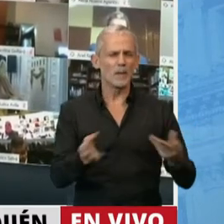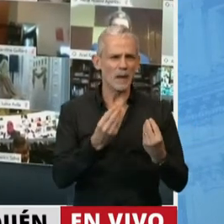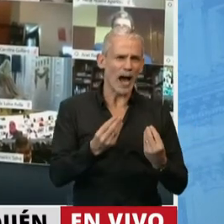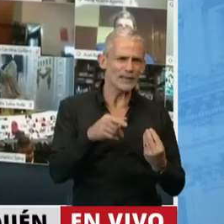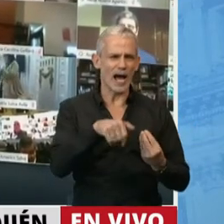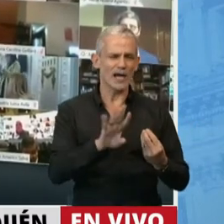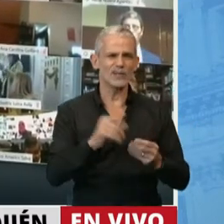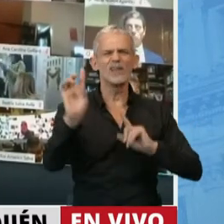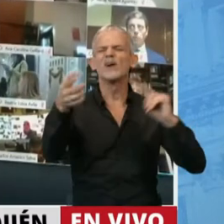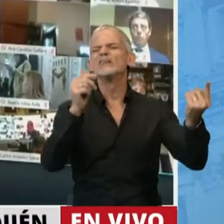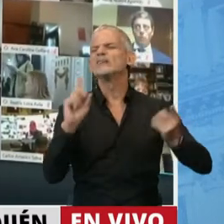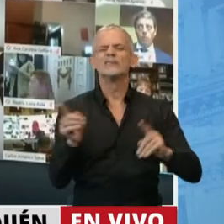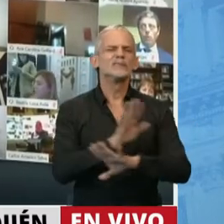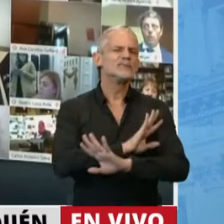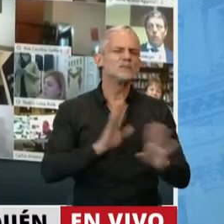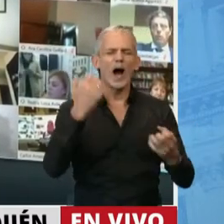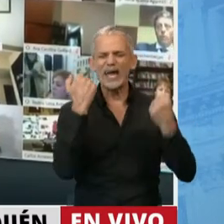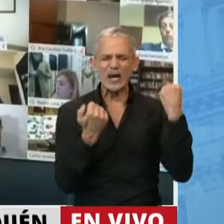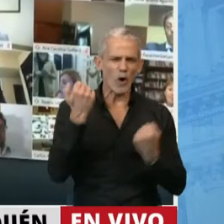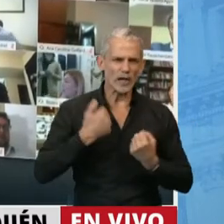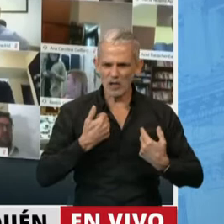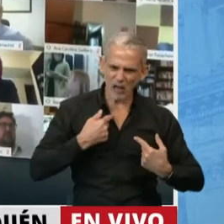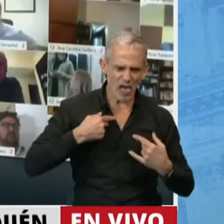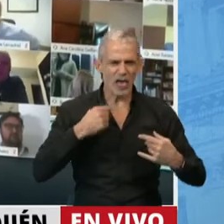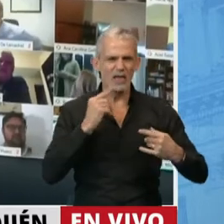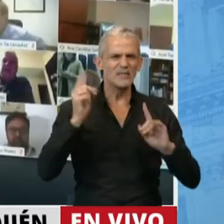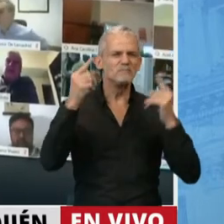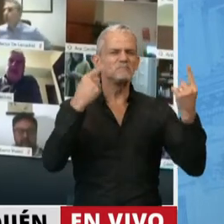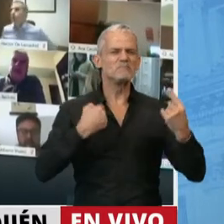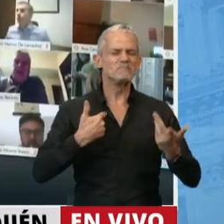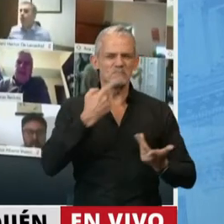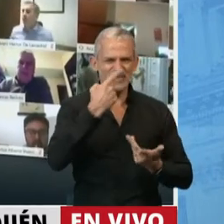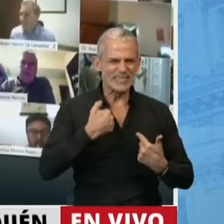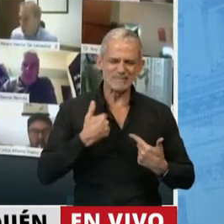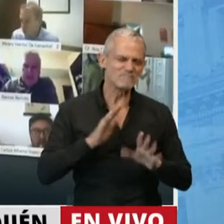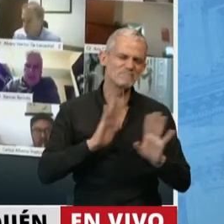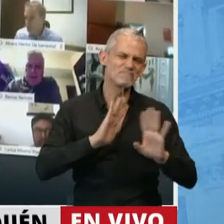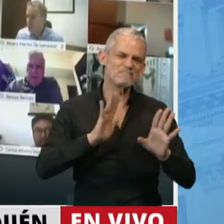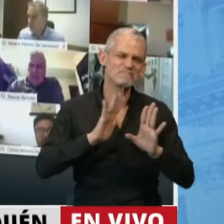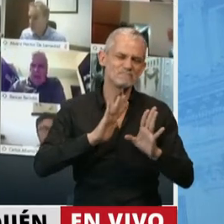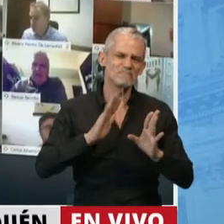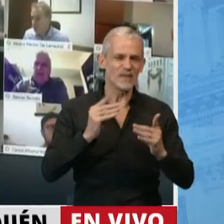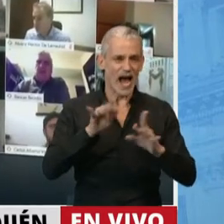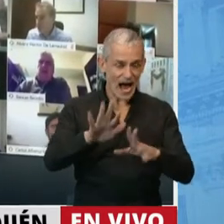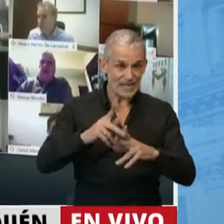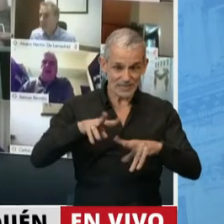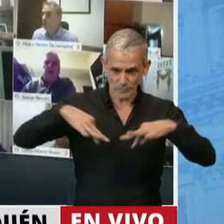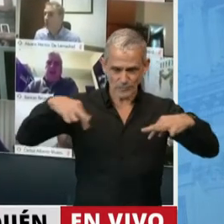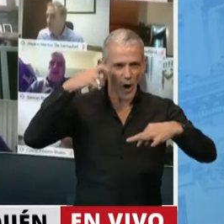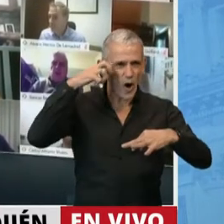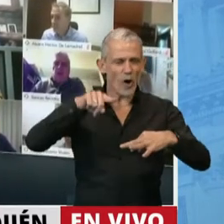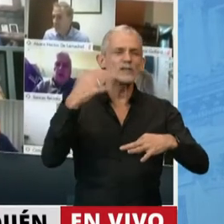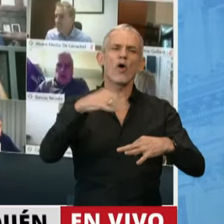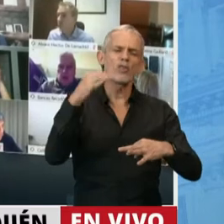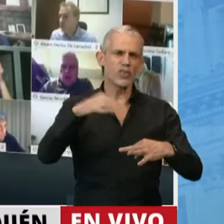las prácticas individualistas y mezquinas que muchas veces empañan el rol que el Poder Legislativo puede y